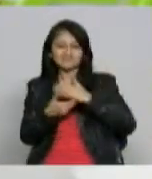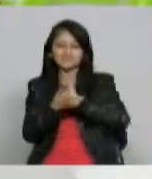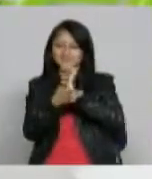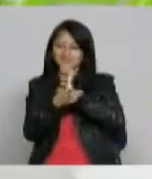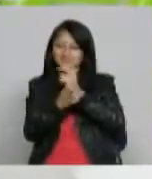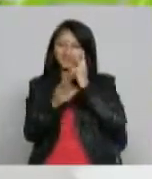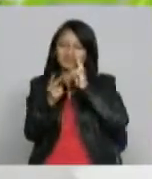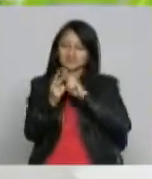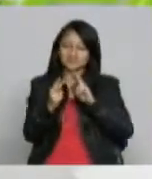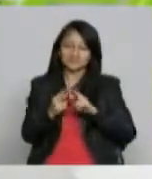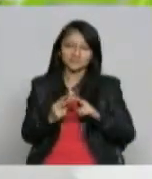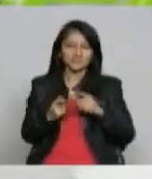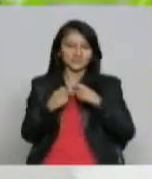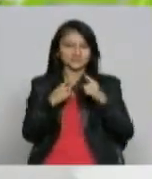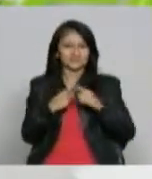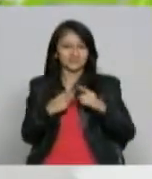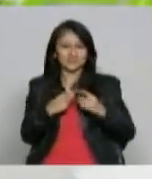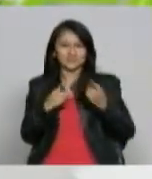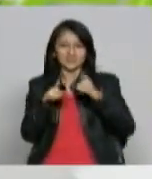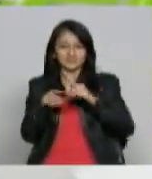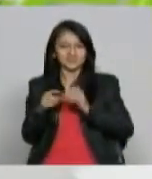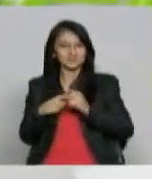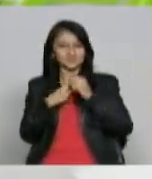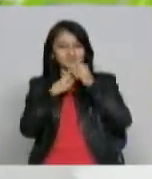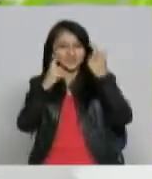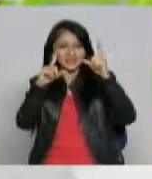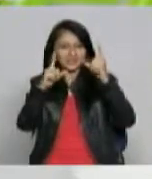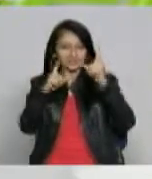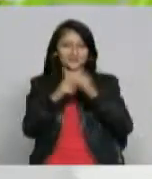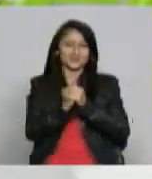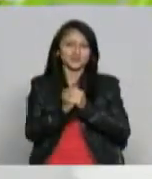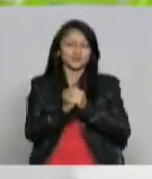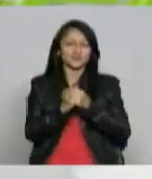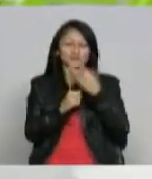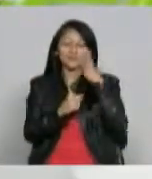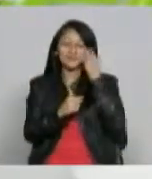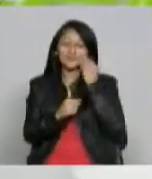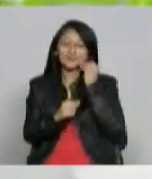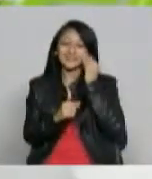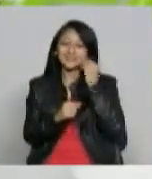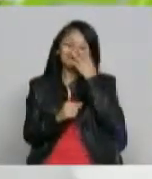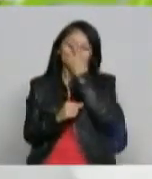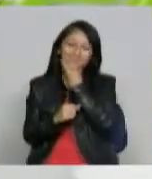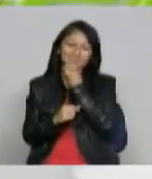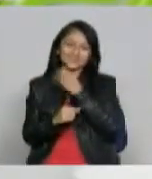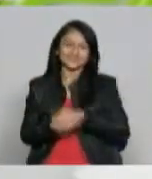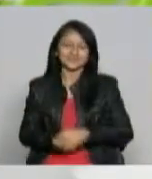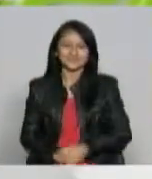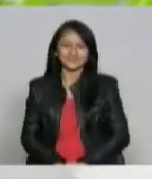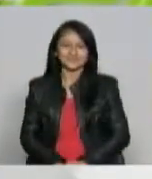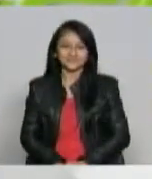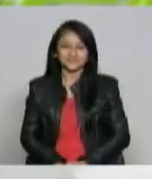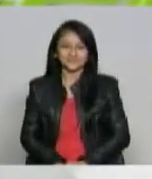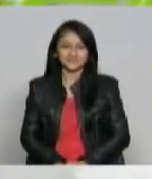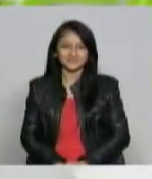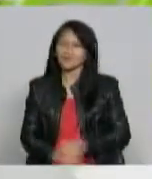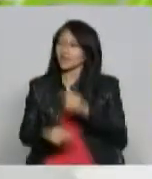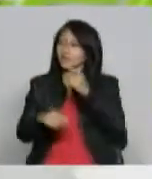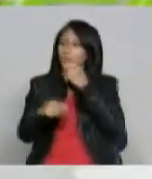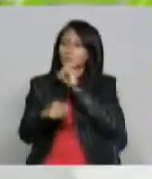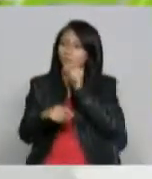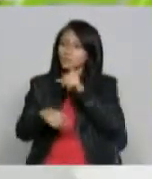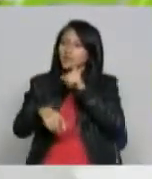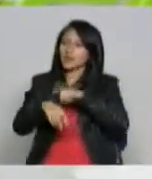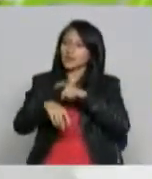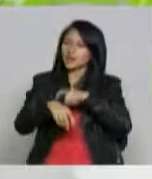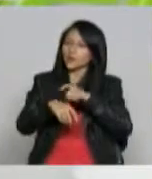simultáneamente cuando estamos haciendo y realizando televisión en vivo esa experiencia es muy bonita para la gente que no lo ha hecho bueno cuál es el horario de emisión